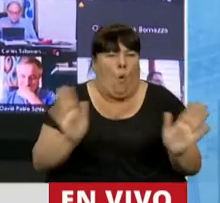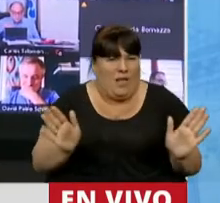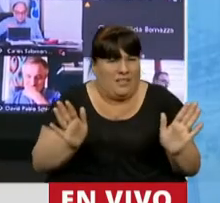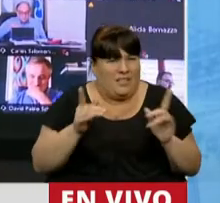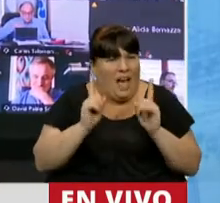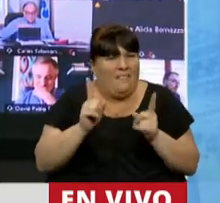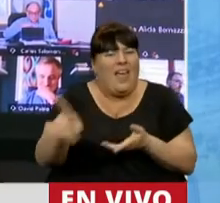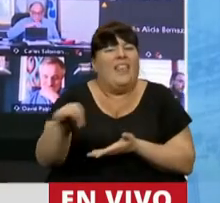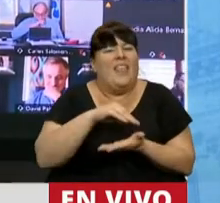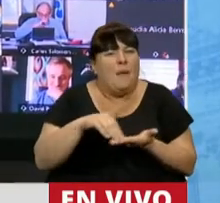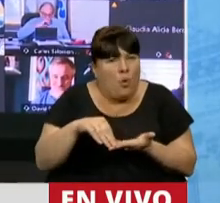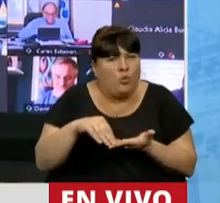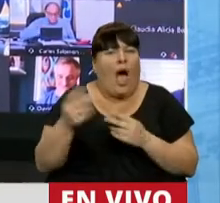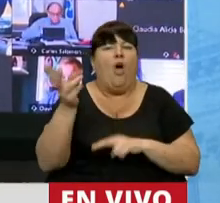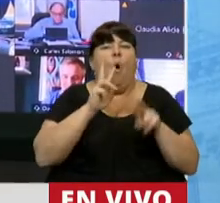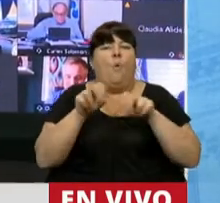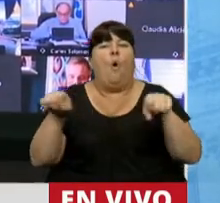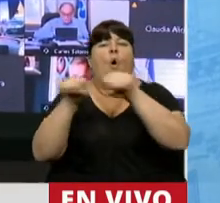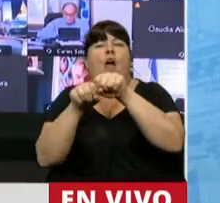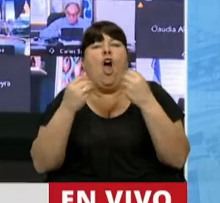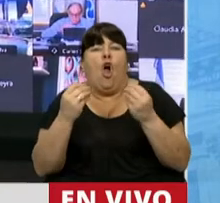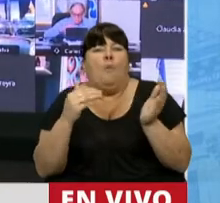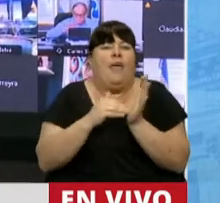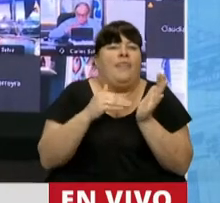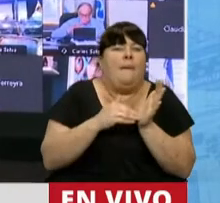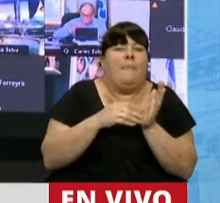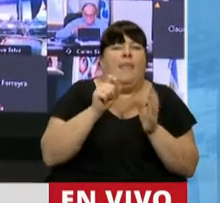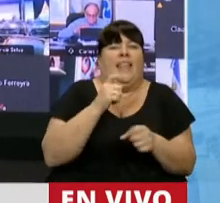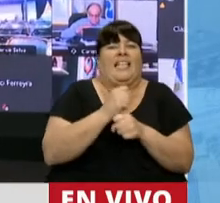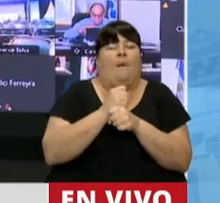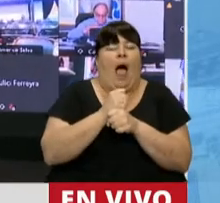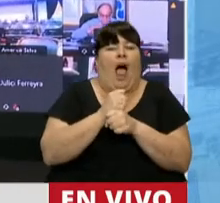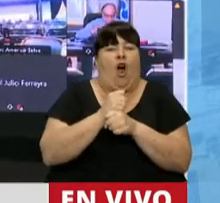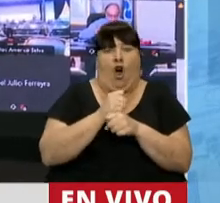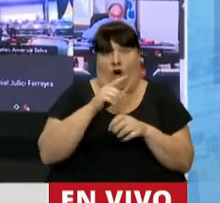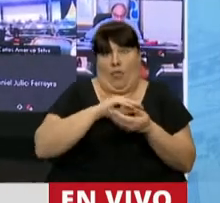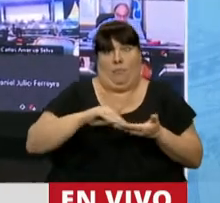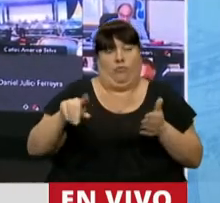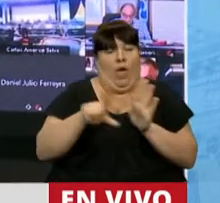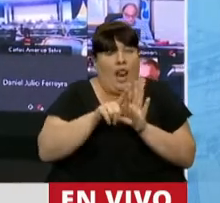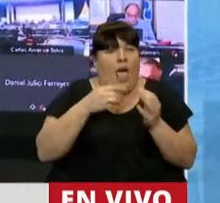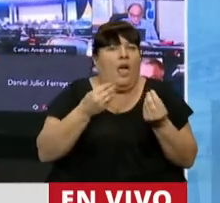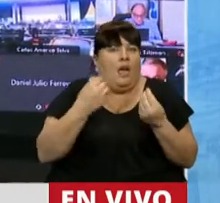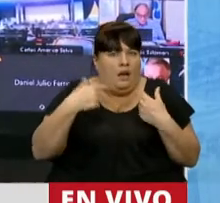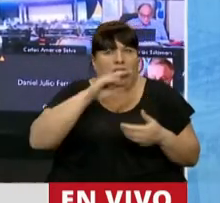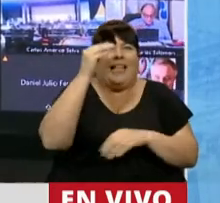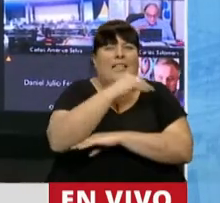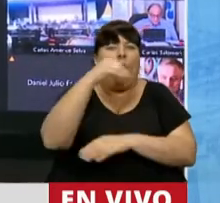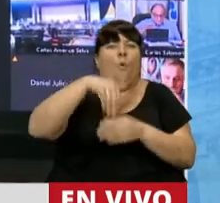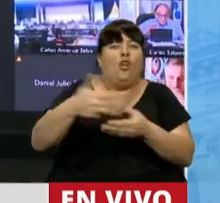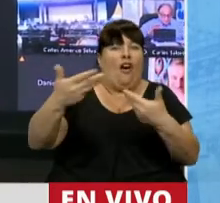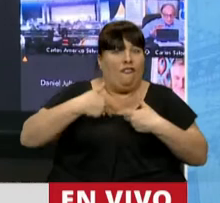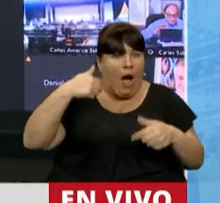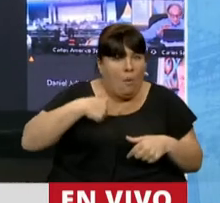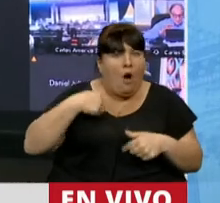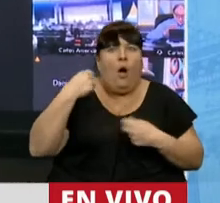mantengan a un diputado buscando conectividad y dependiendo el ejercicio de su función legislativa, de todos los santacruceños que me votaron,